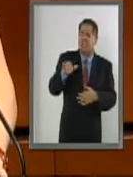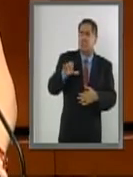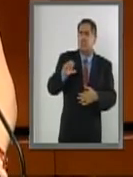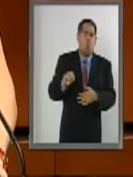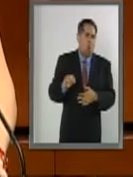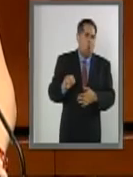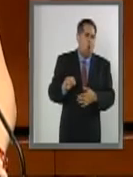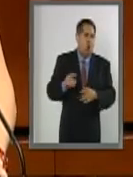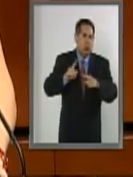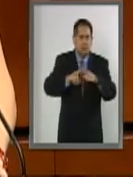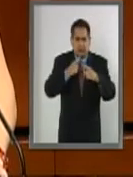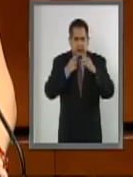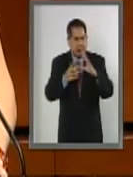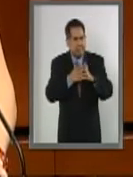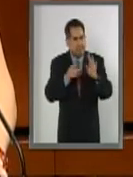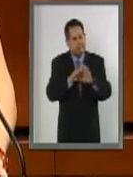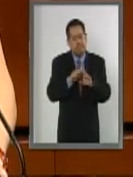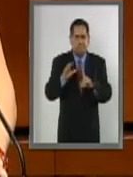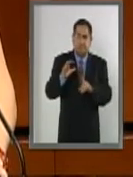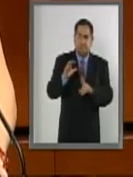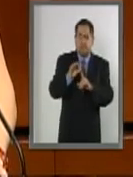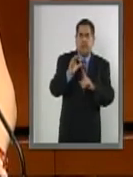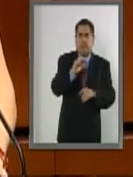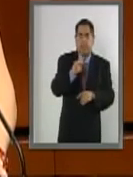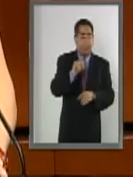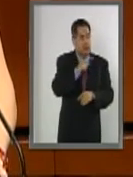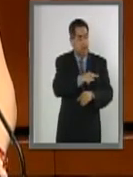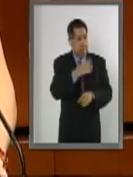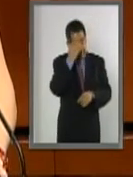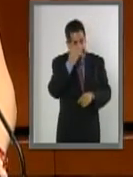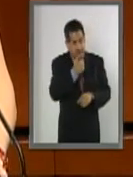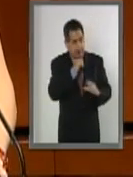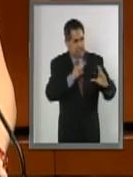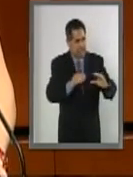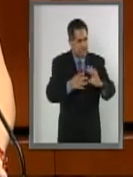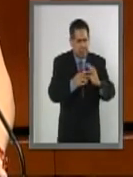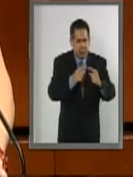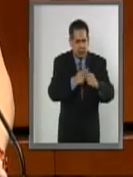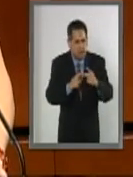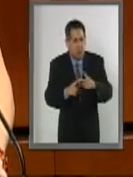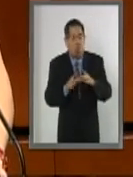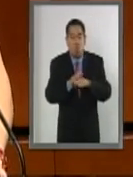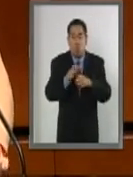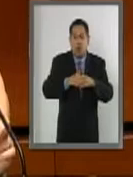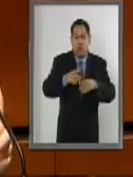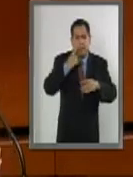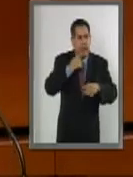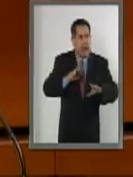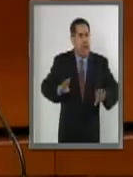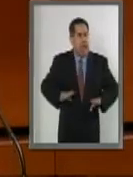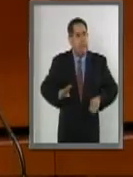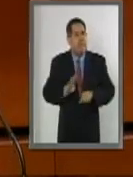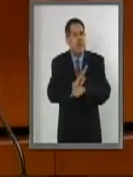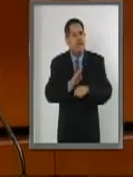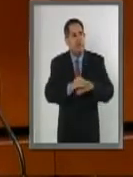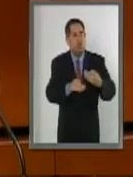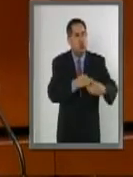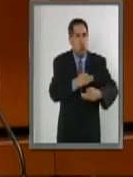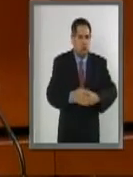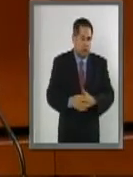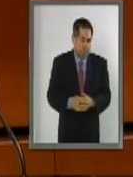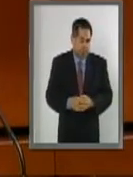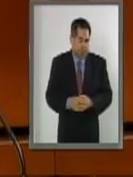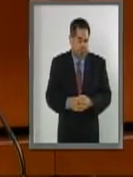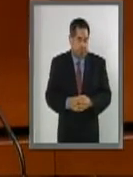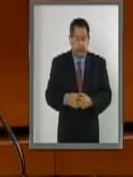da cuenta del compromiso pakistaní con el desarrollo de capacidades tecnológicas que resulten en beneficios globales. La